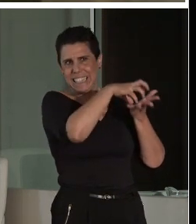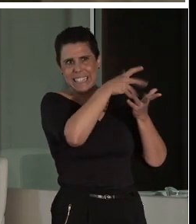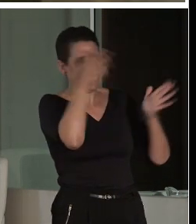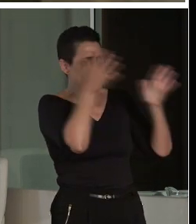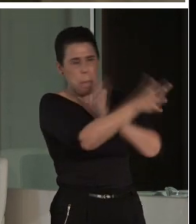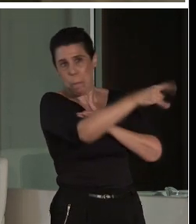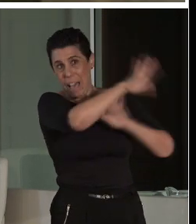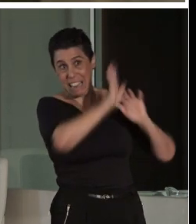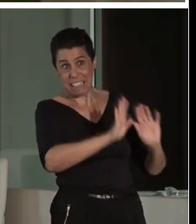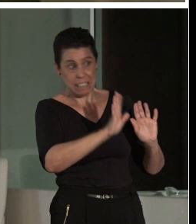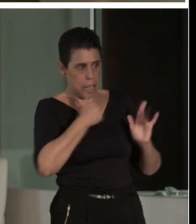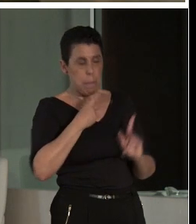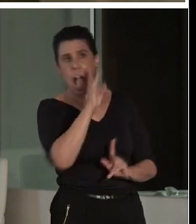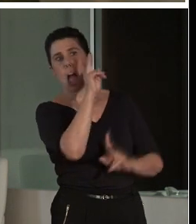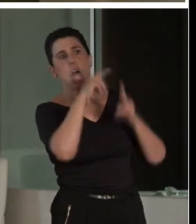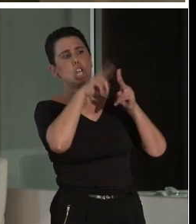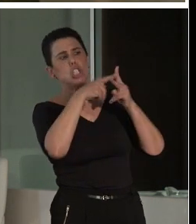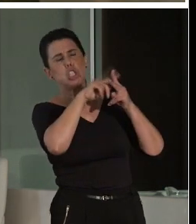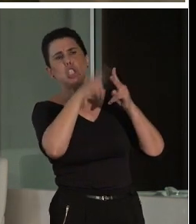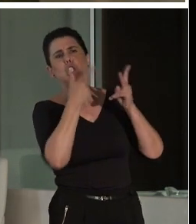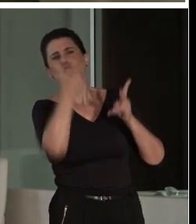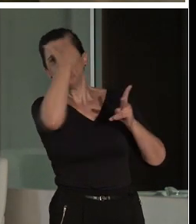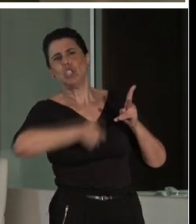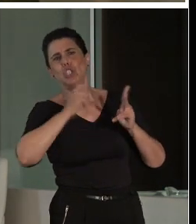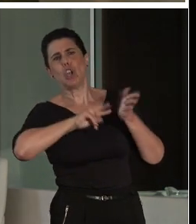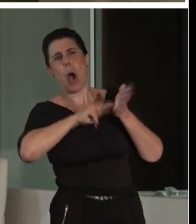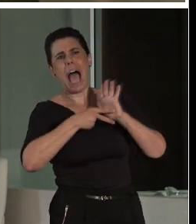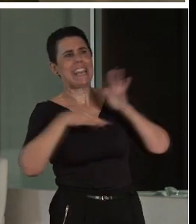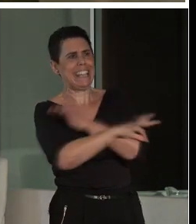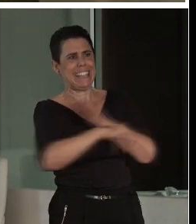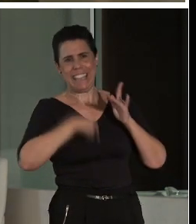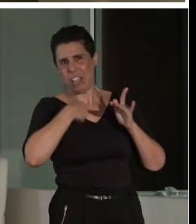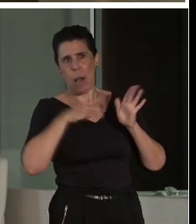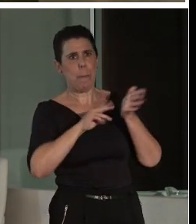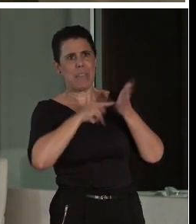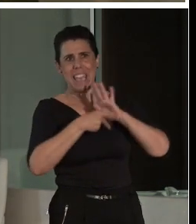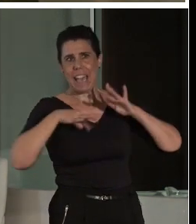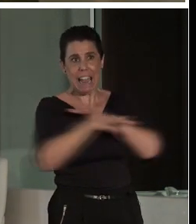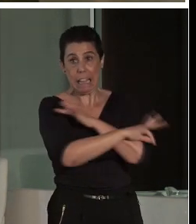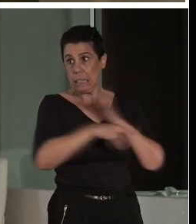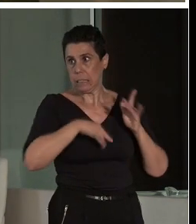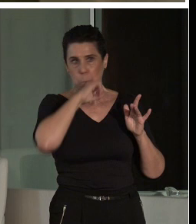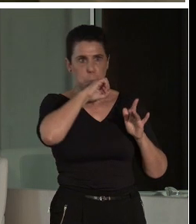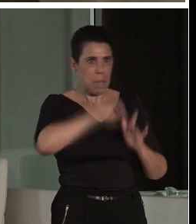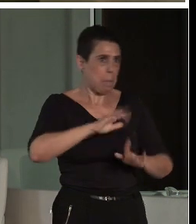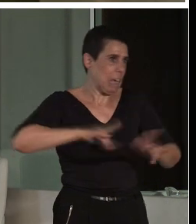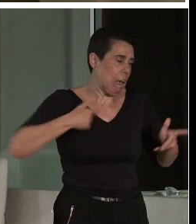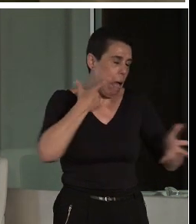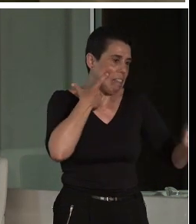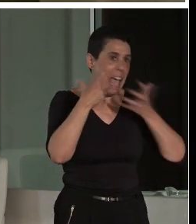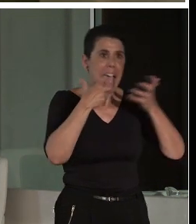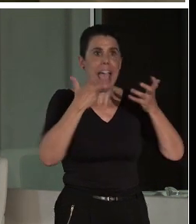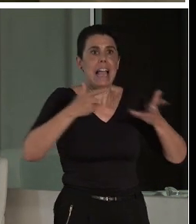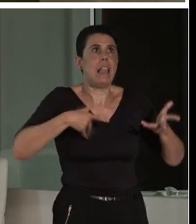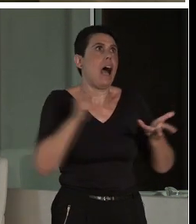me encantan los arquitectos. Yo no sabía muy bien qué estudiar, si arquitectura, arte… Quiero decir, yo… ¿qué queréis que os diga?